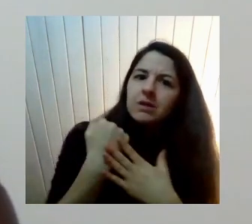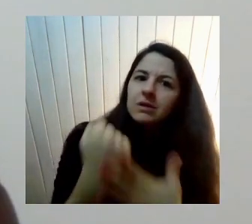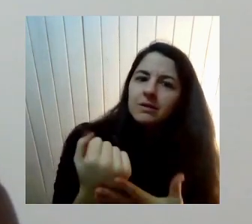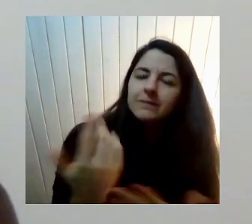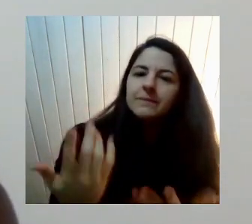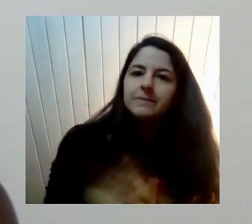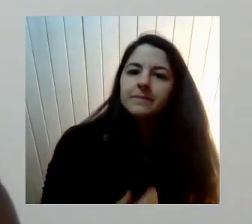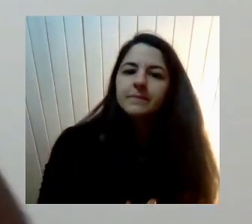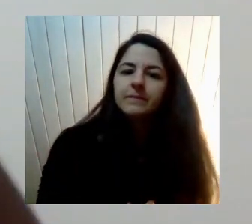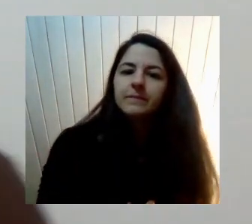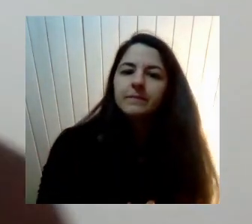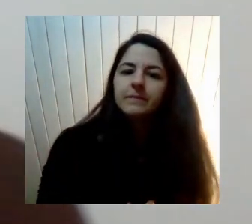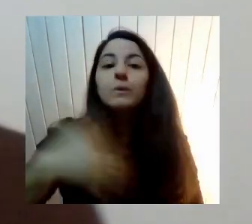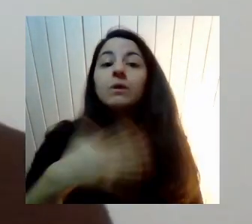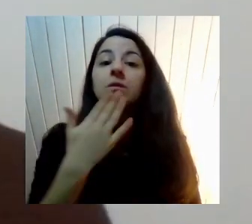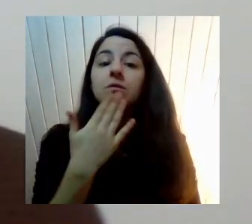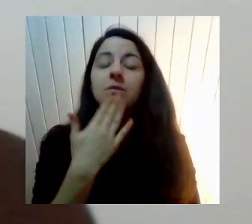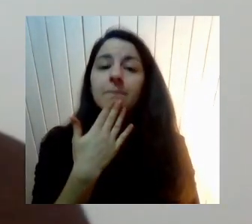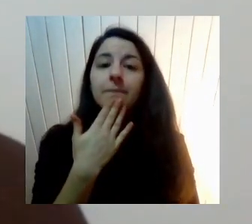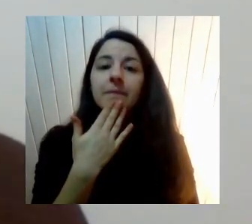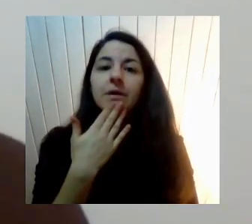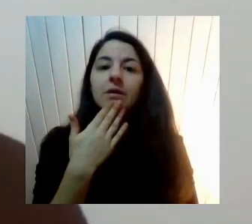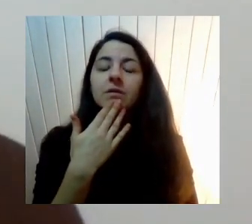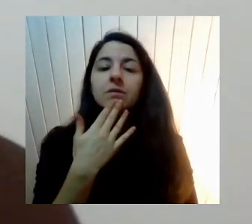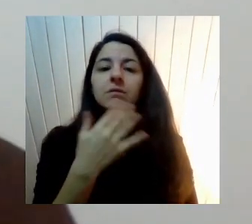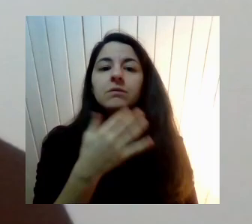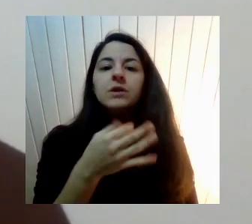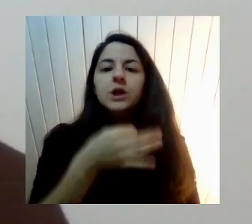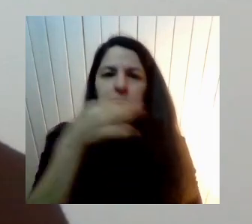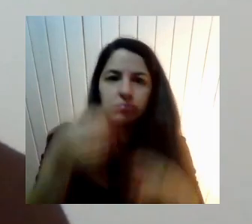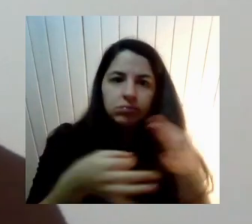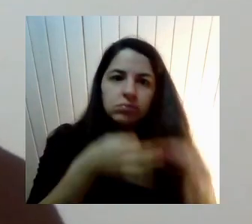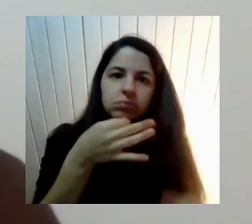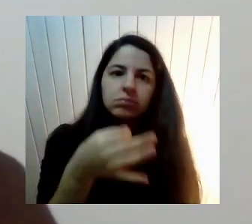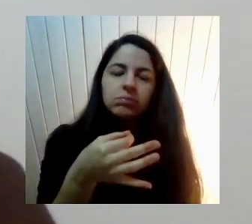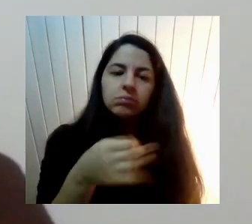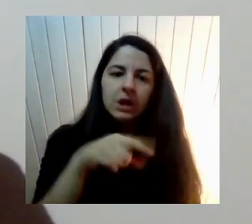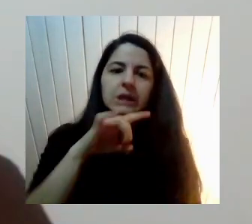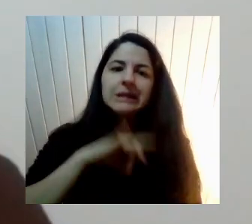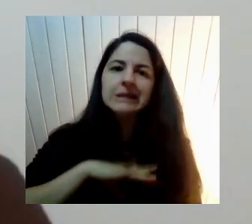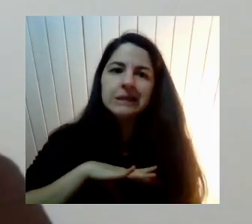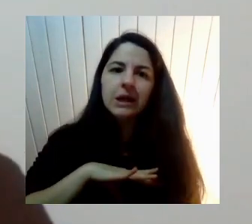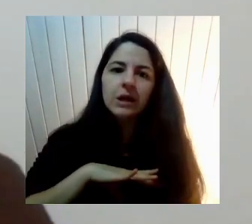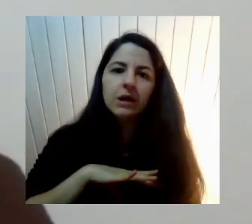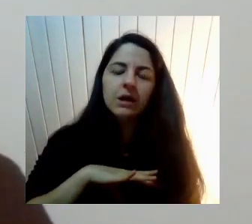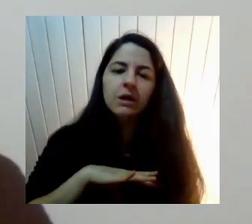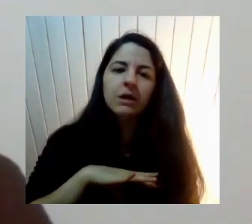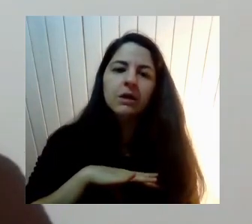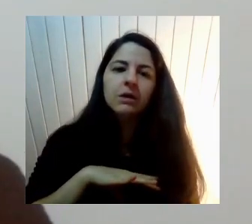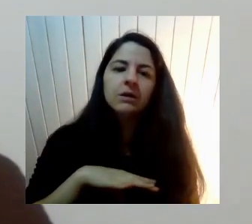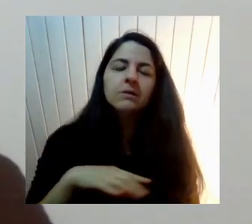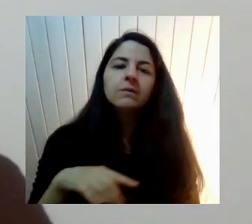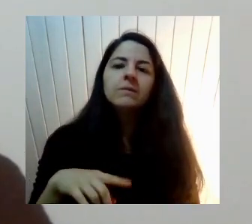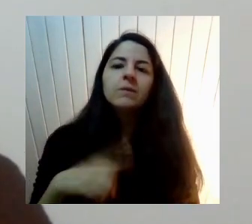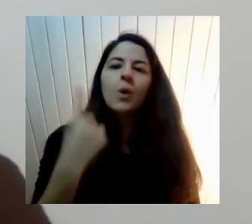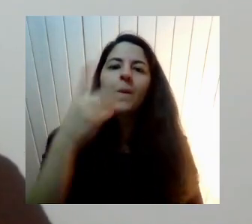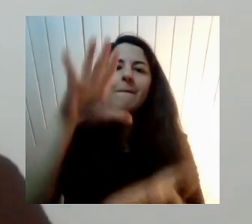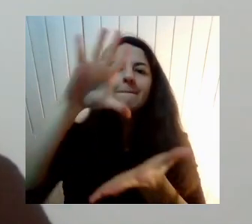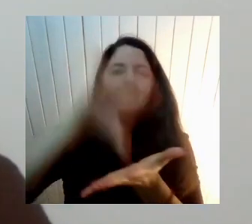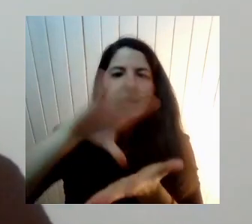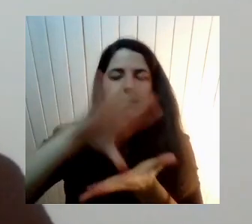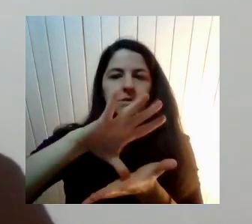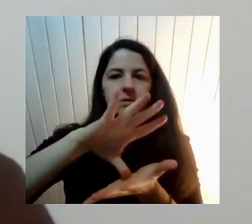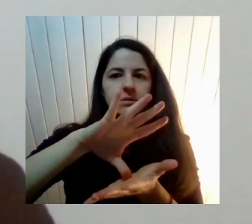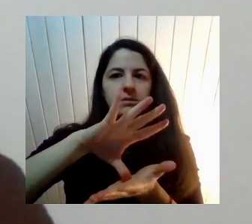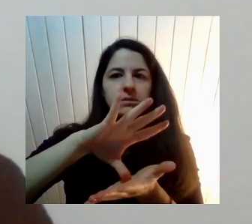Para Para conversar Más ratito Es que Chile Uno de los países Que en Latinoamérica Tiene